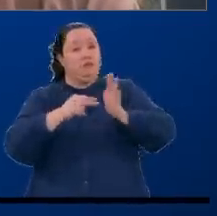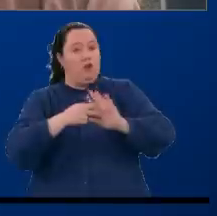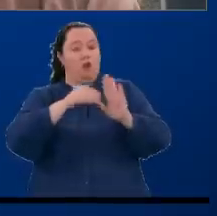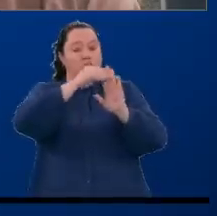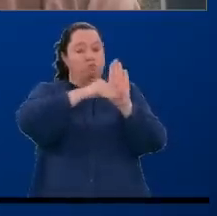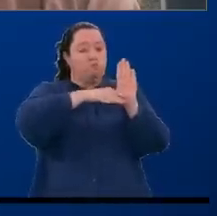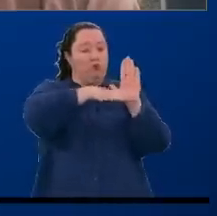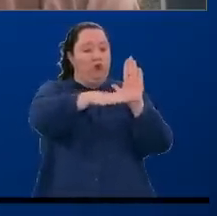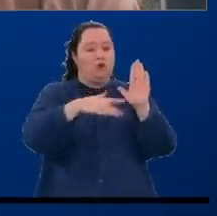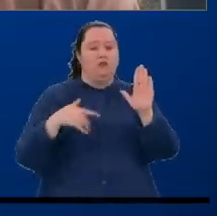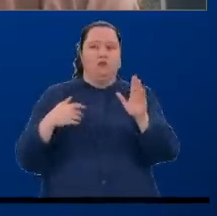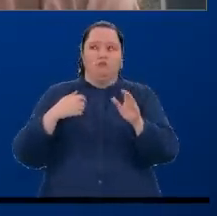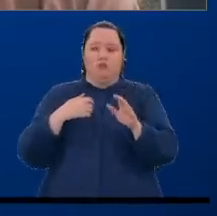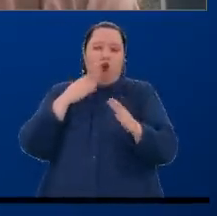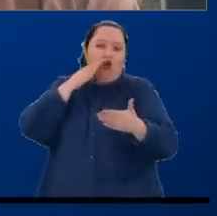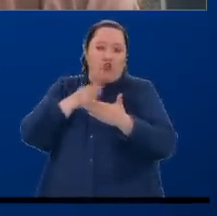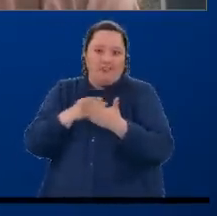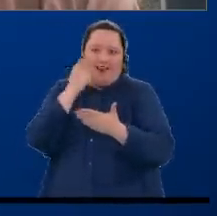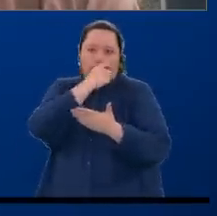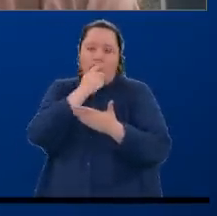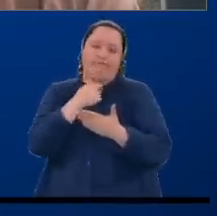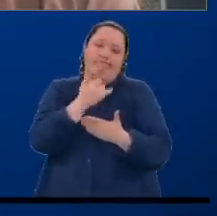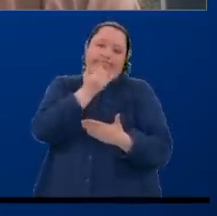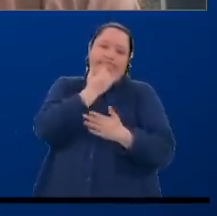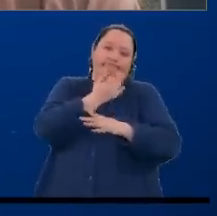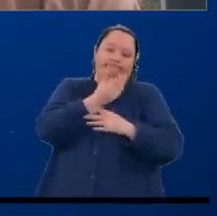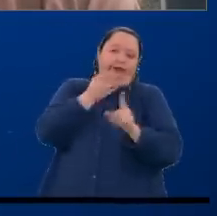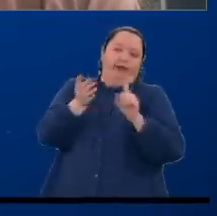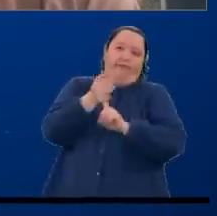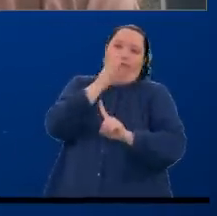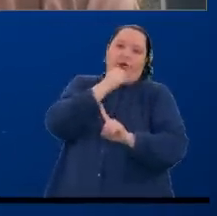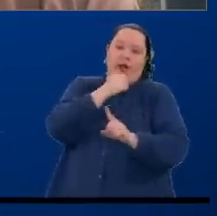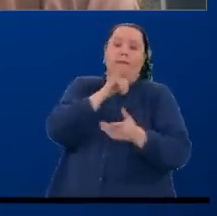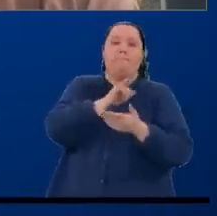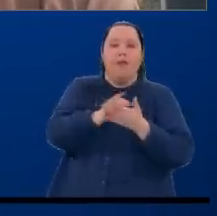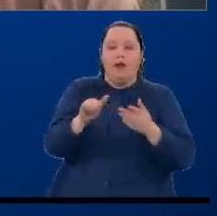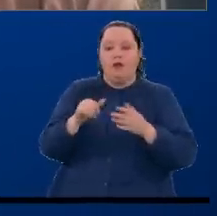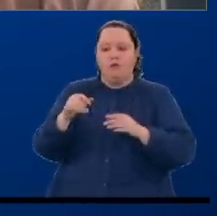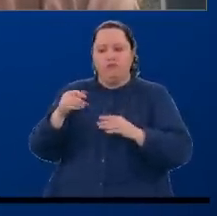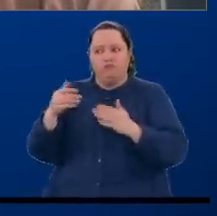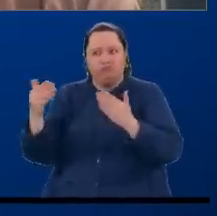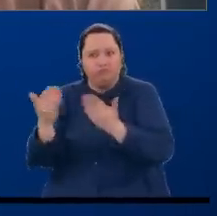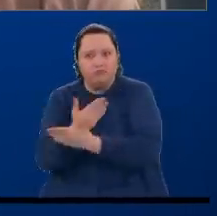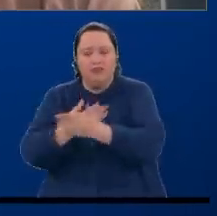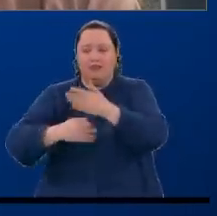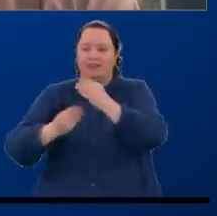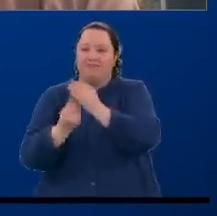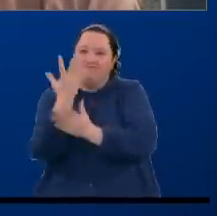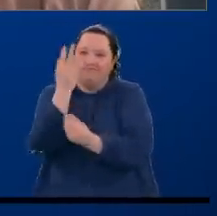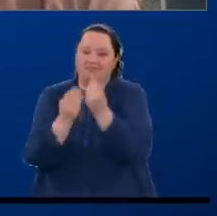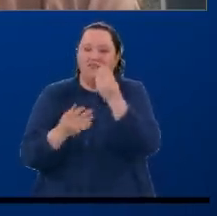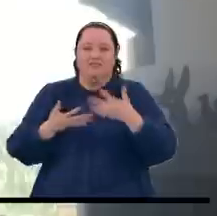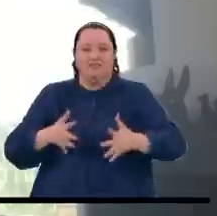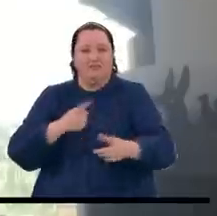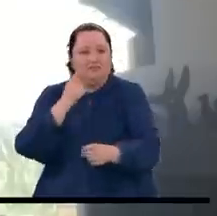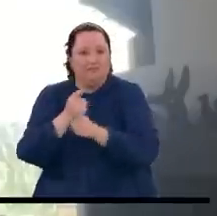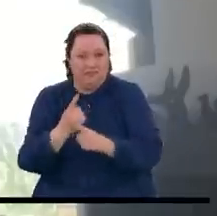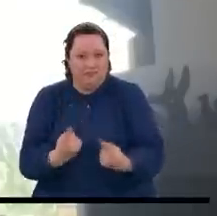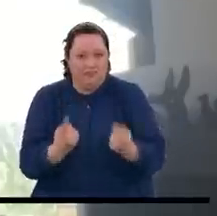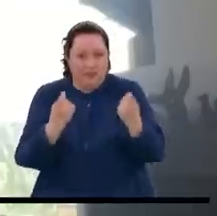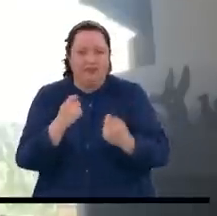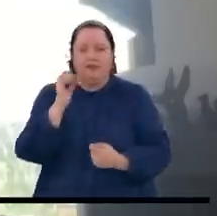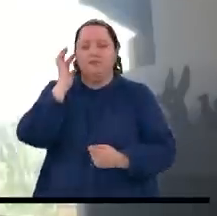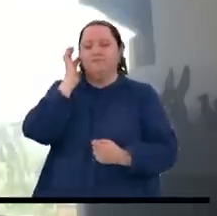antidrogas fallida y un programa de sustitución de cultivos ilícitos ineficiente? Tiene usted toda la razón.